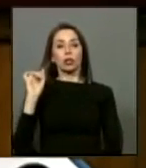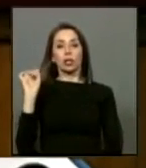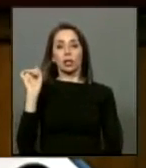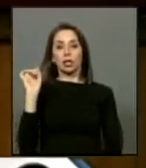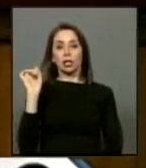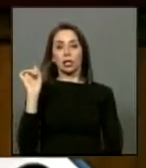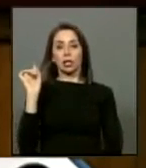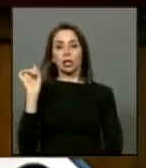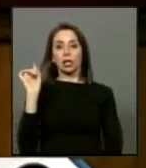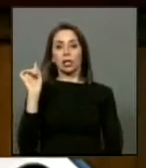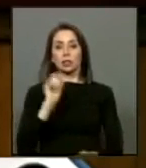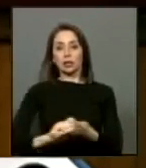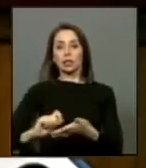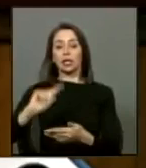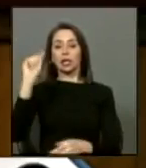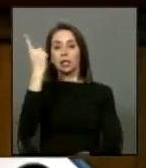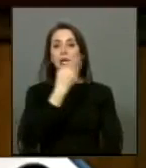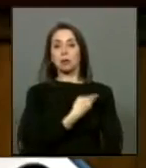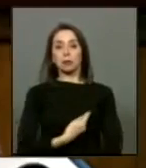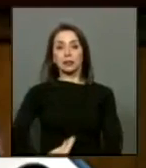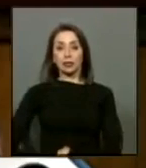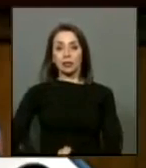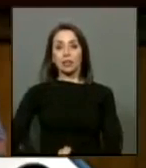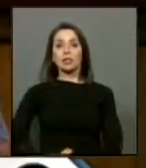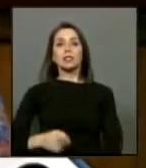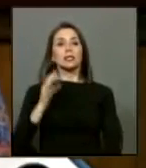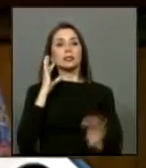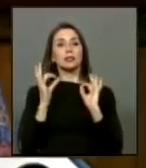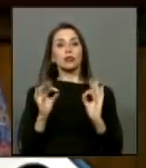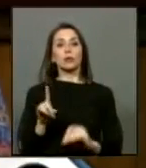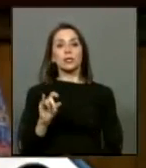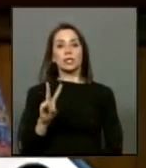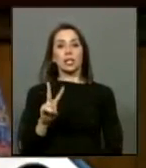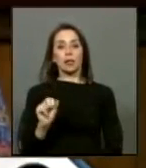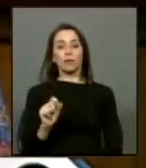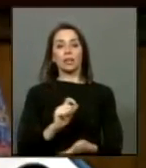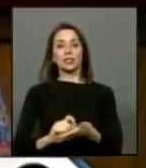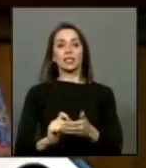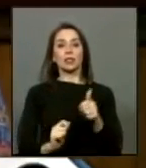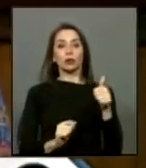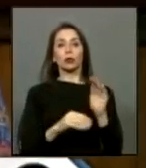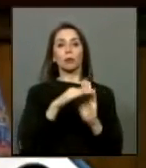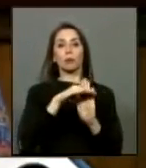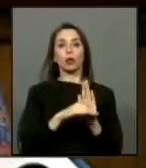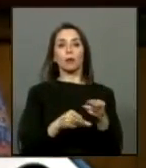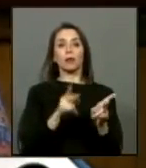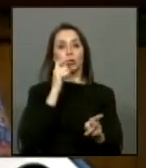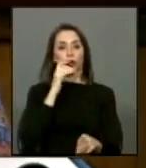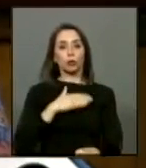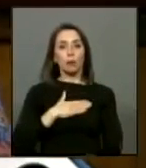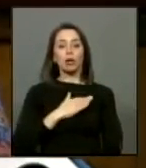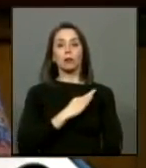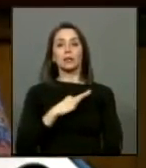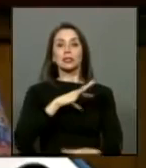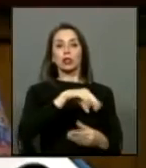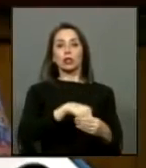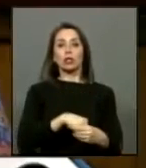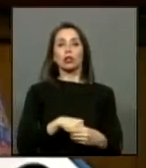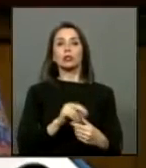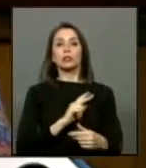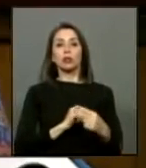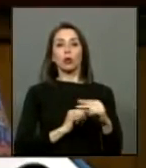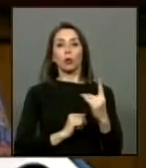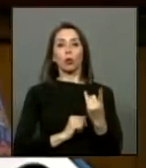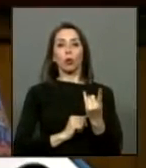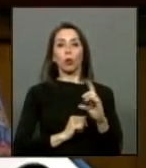Subsecretaria del Ministerio de Secretaría General de la Presidencia, Patricia Silva. Secretario Ejecutivo del Programa de Derechos Humanos del Ministerio del Interior, Francisco Hugas.